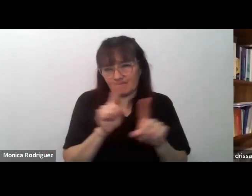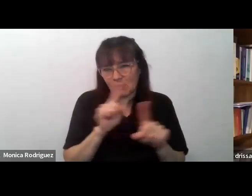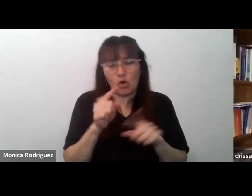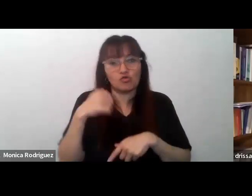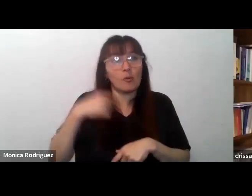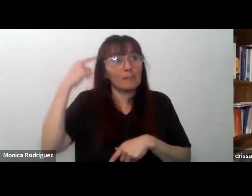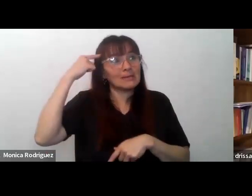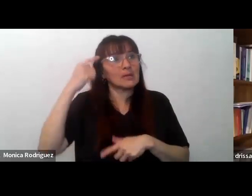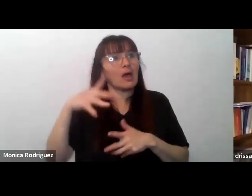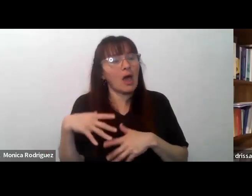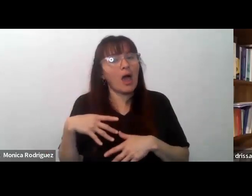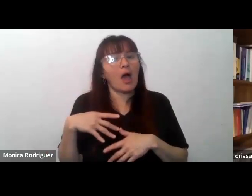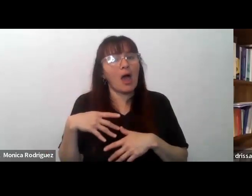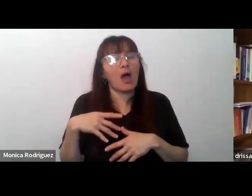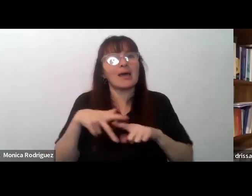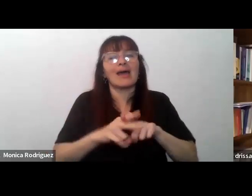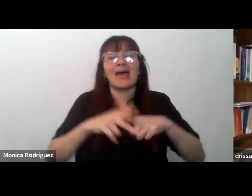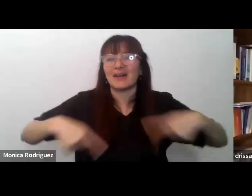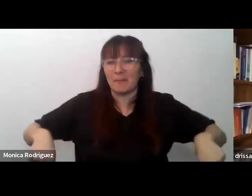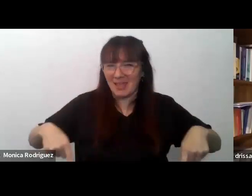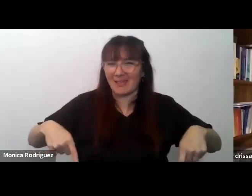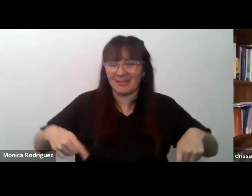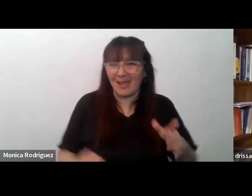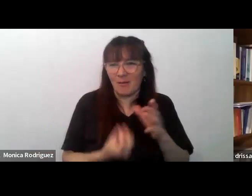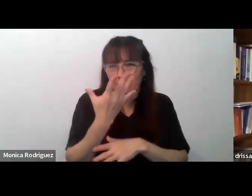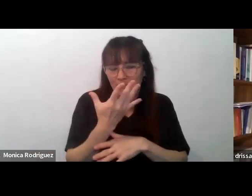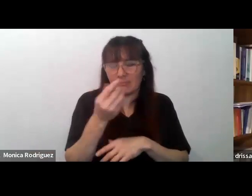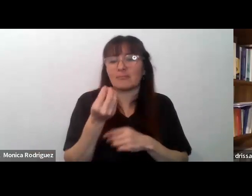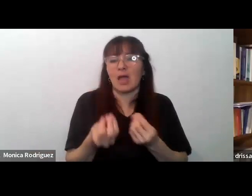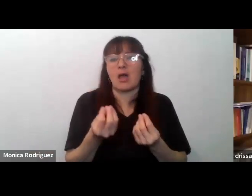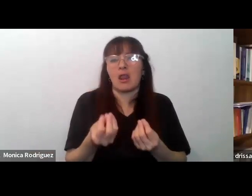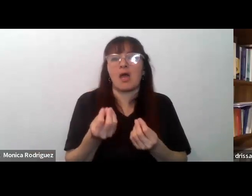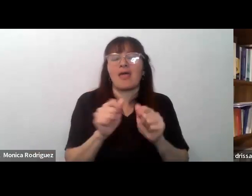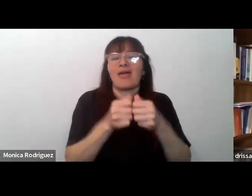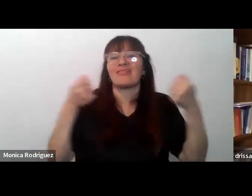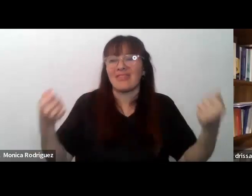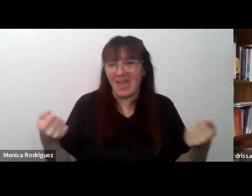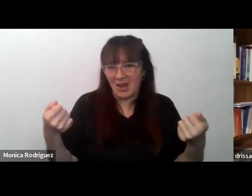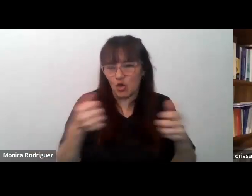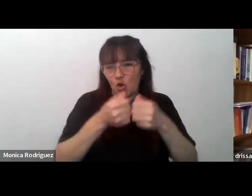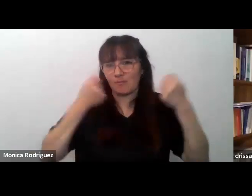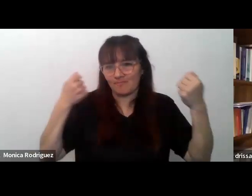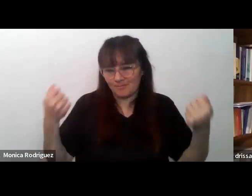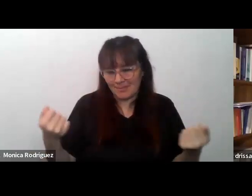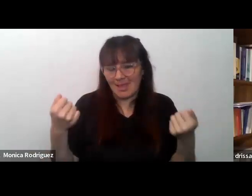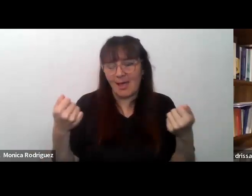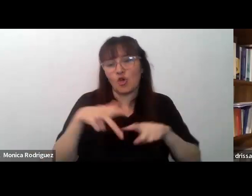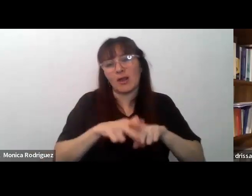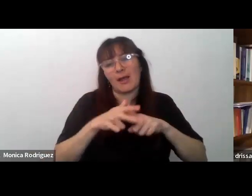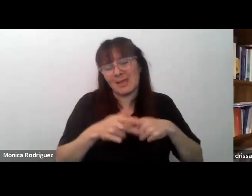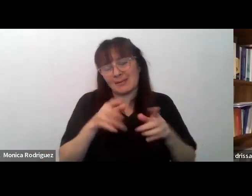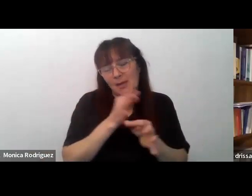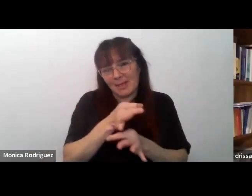implementar una herramienta que es el diario una herramienta